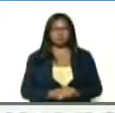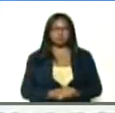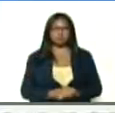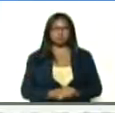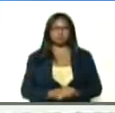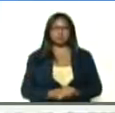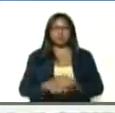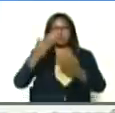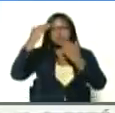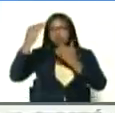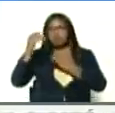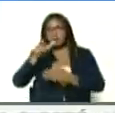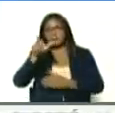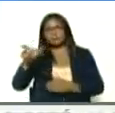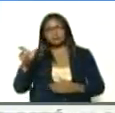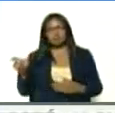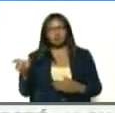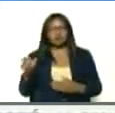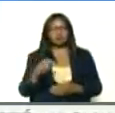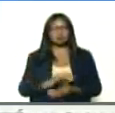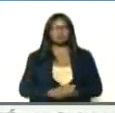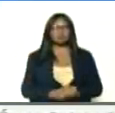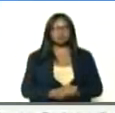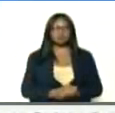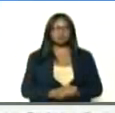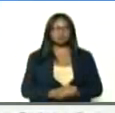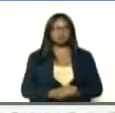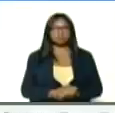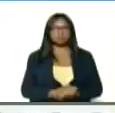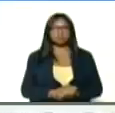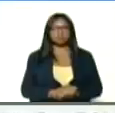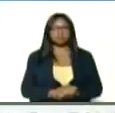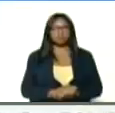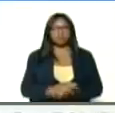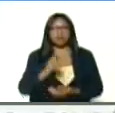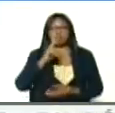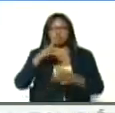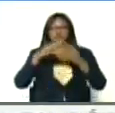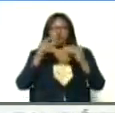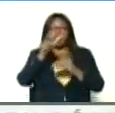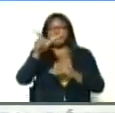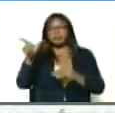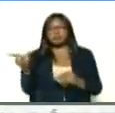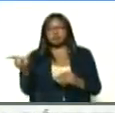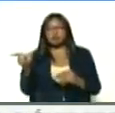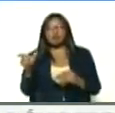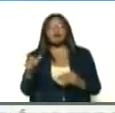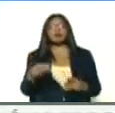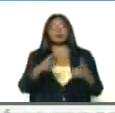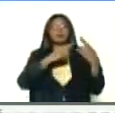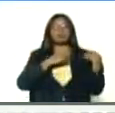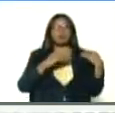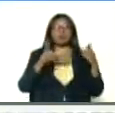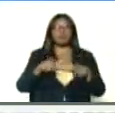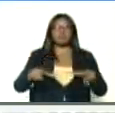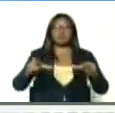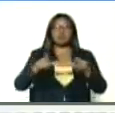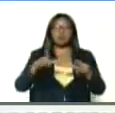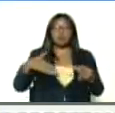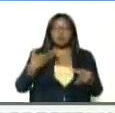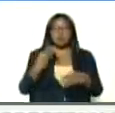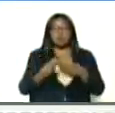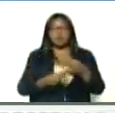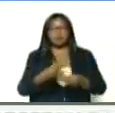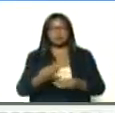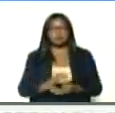saludos a los camareros, camareras, a los vianalistas, a todo el personal, que hace posible que,